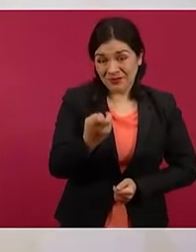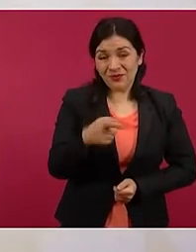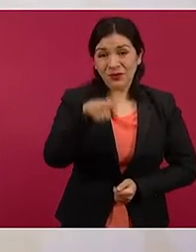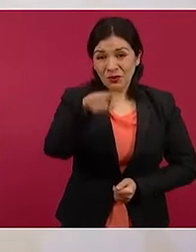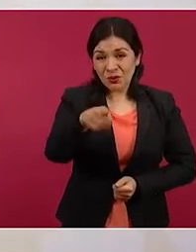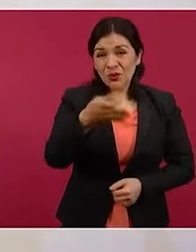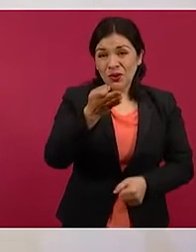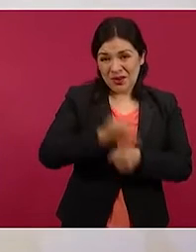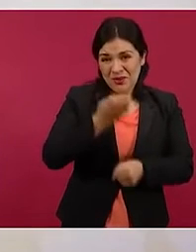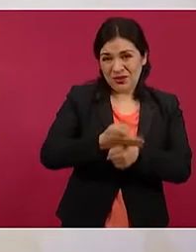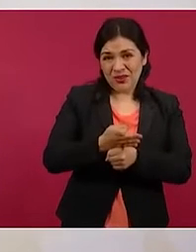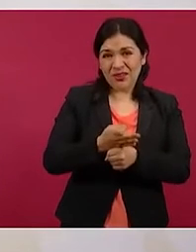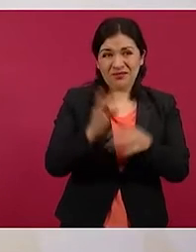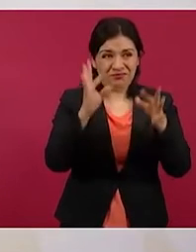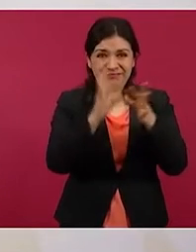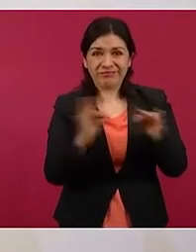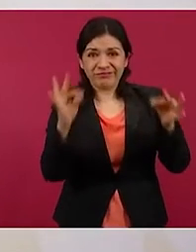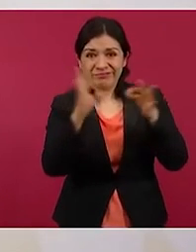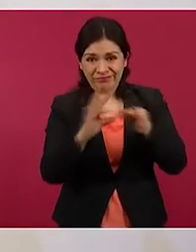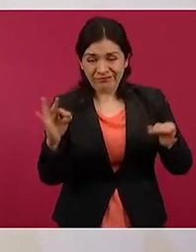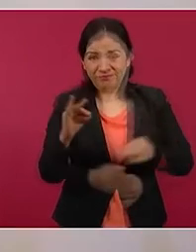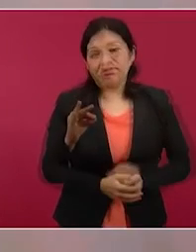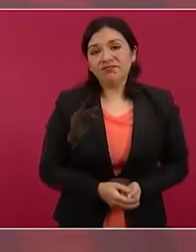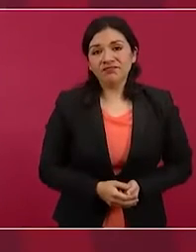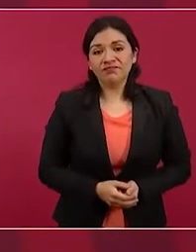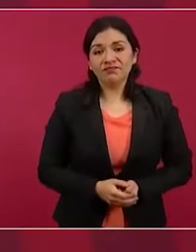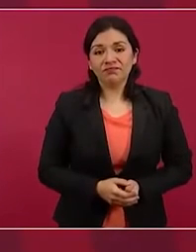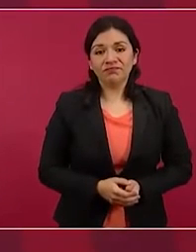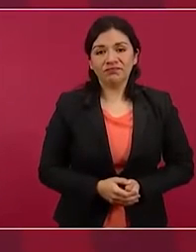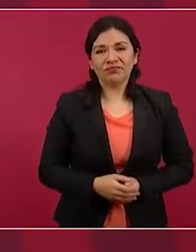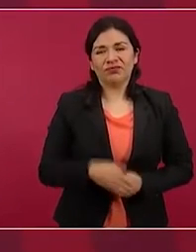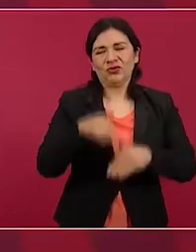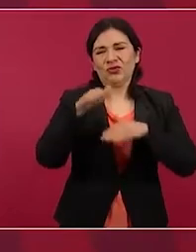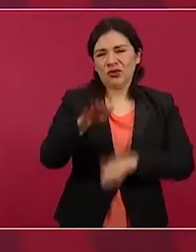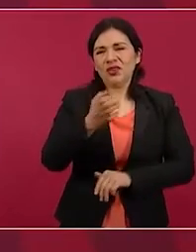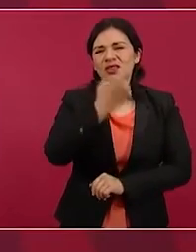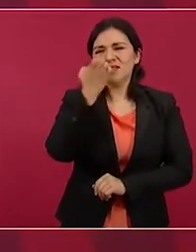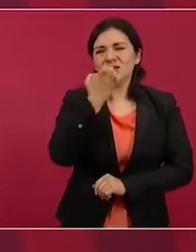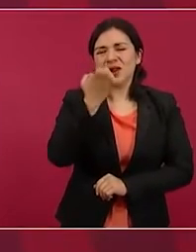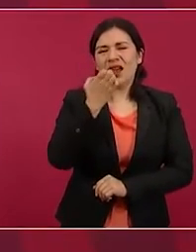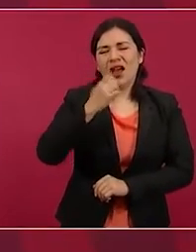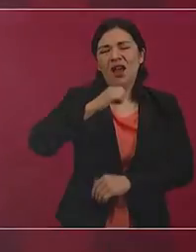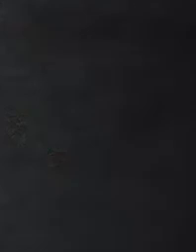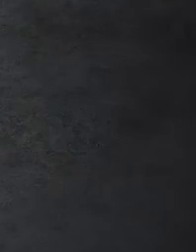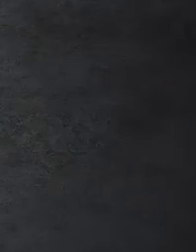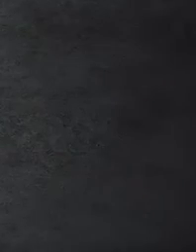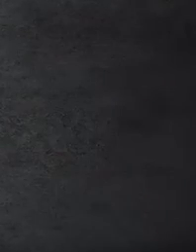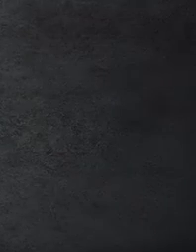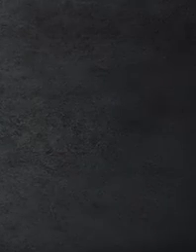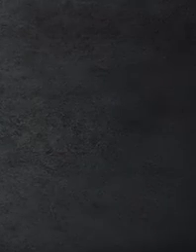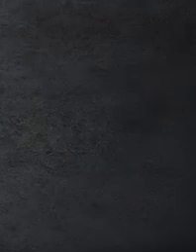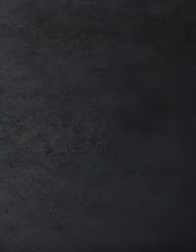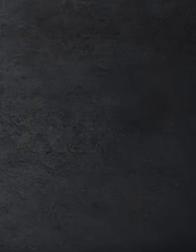tú estás señalando acerca de la guardería ABC…